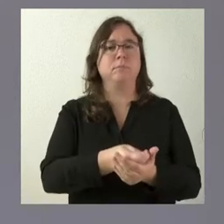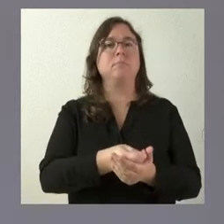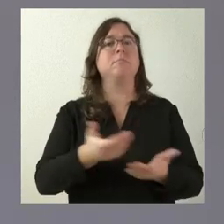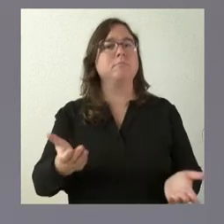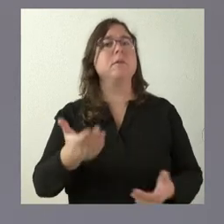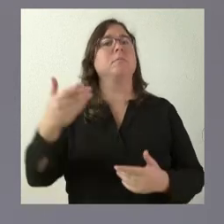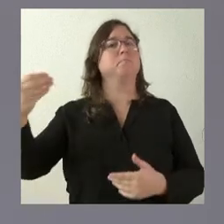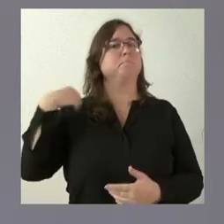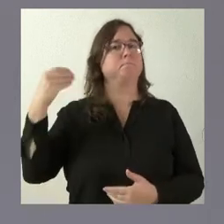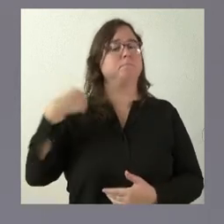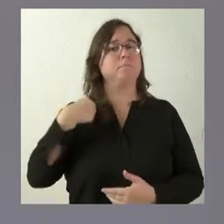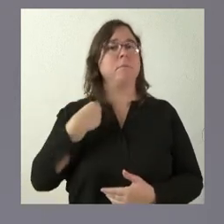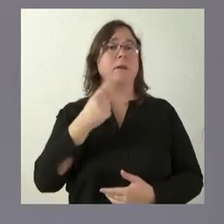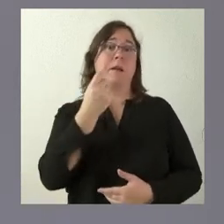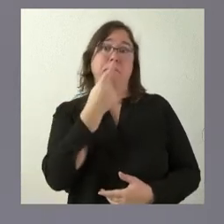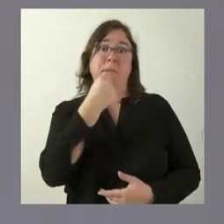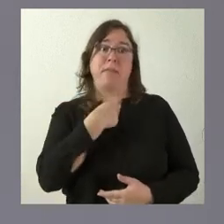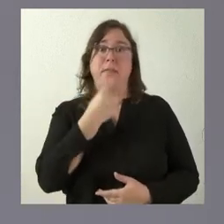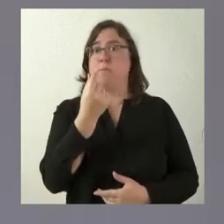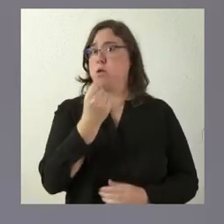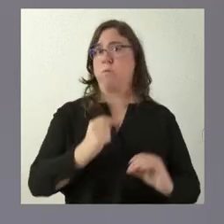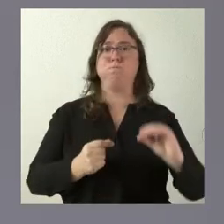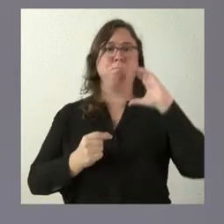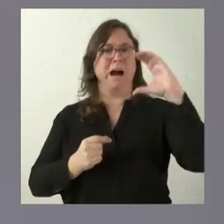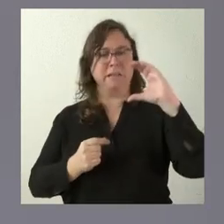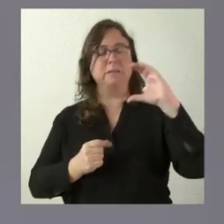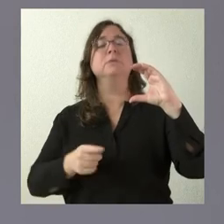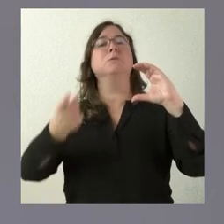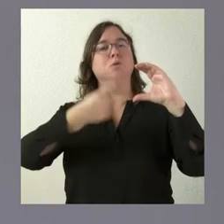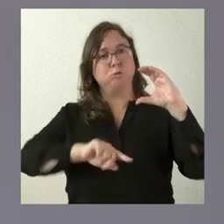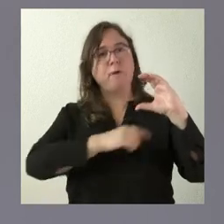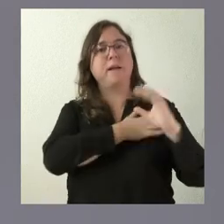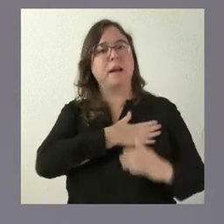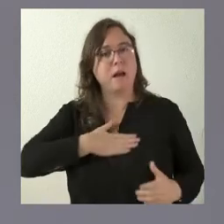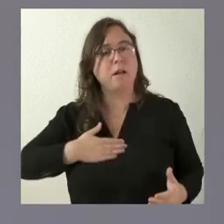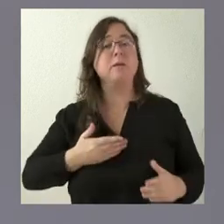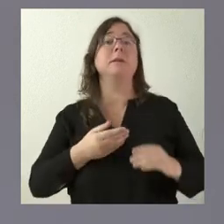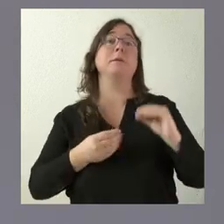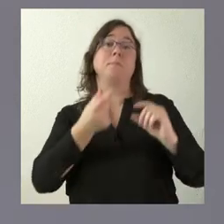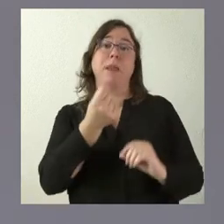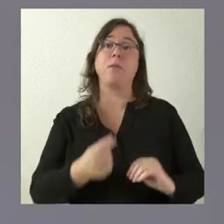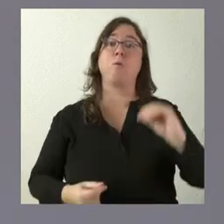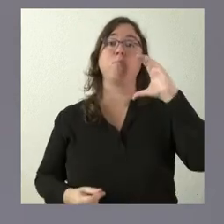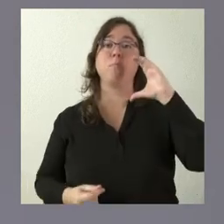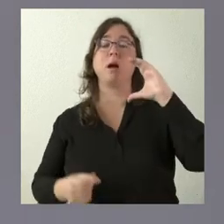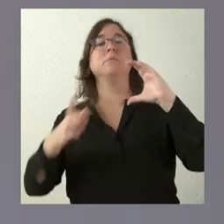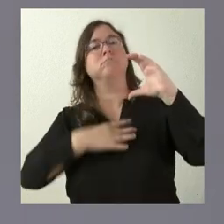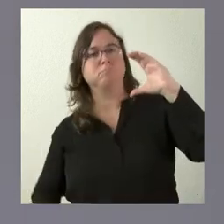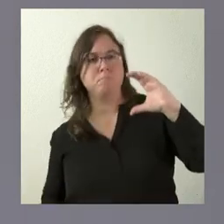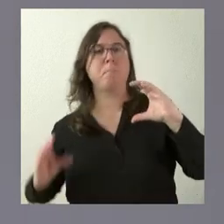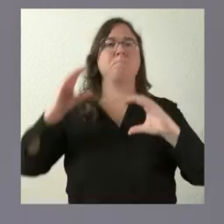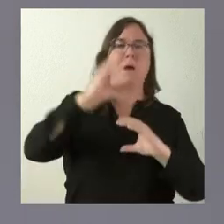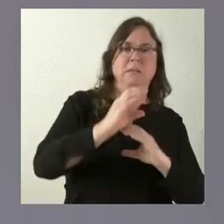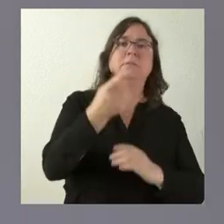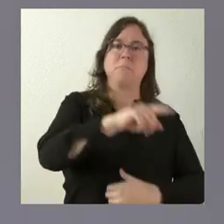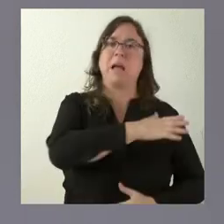se nos plantea que el coste va a ser mayor y que nosotros mantenemos la voluntad de que a mayor coste, mayor aportación de la Junta de Castilla y